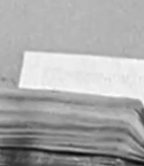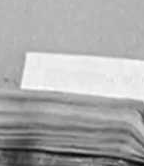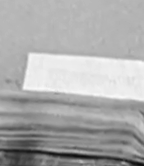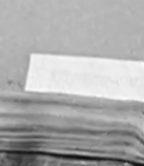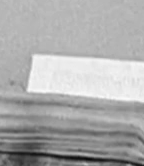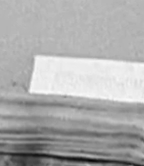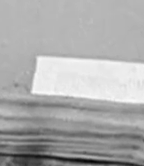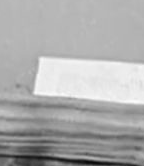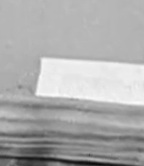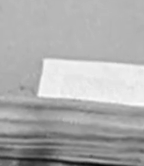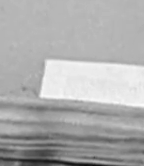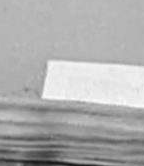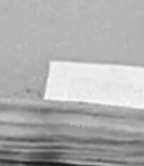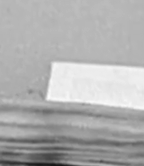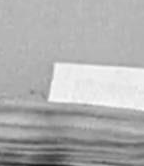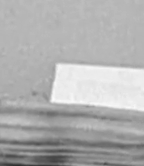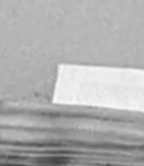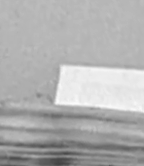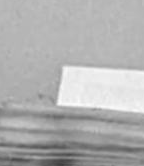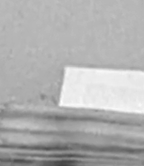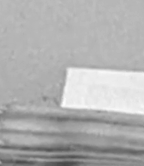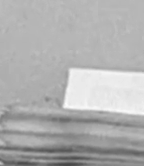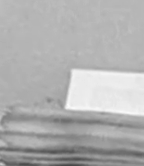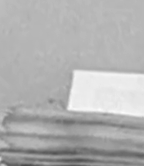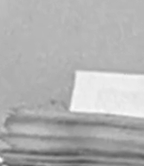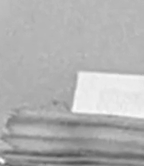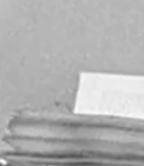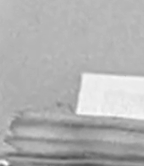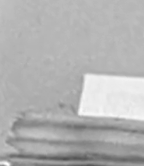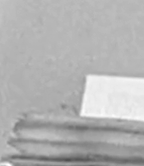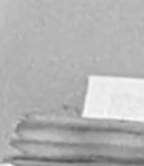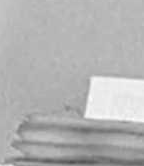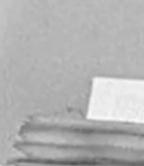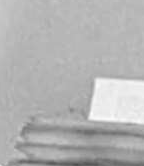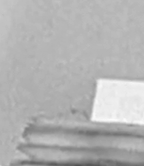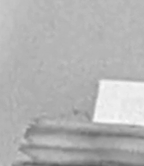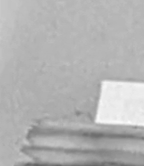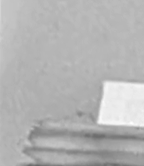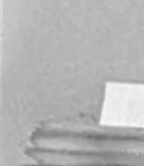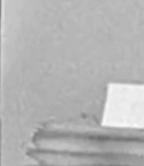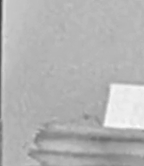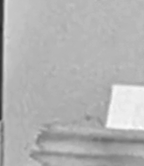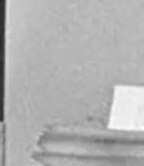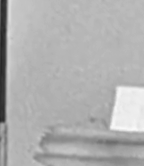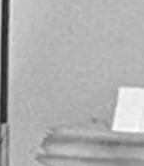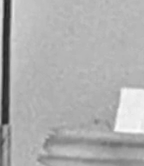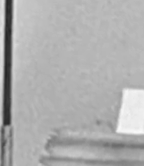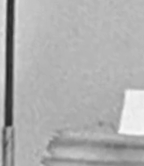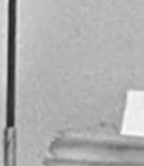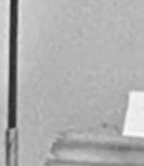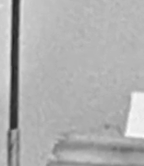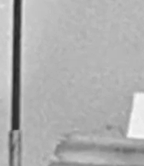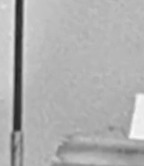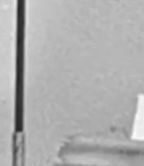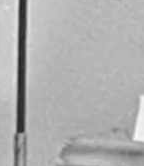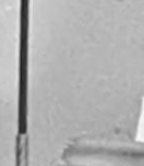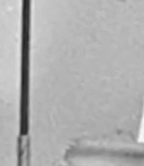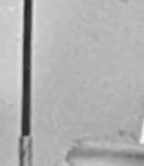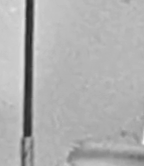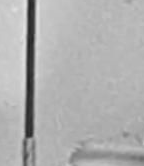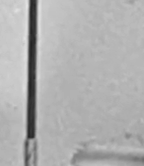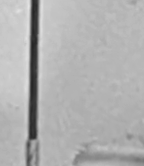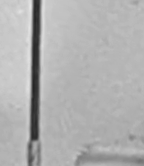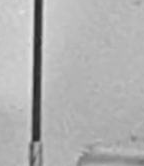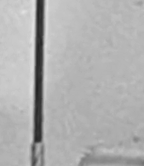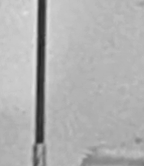1932 trabajó para una revista llamada true detective donde su función era retocar fotos de cadáveres para que no